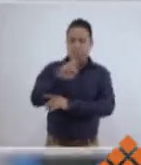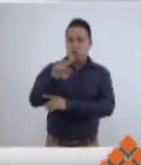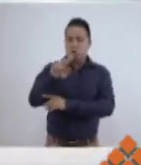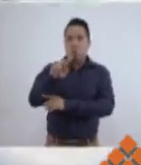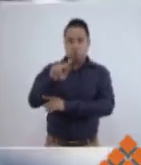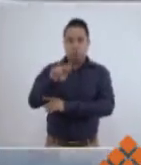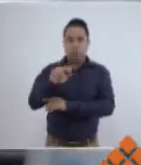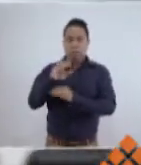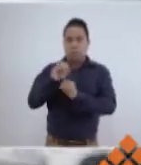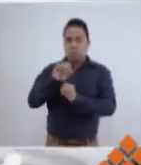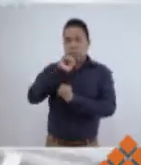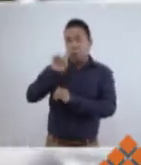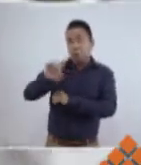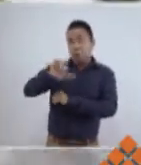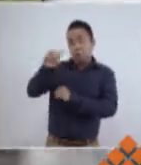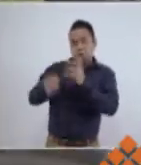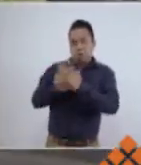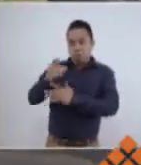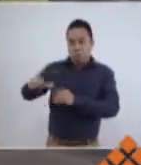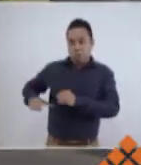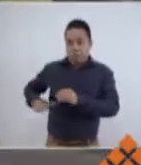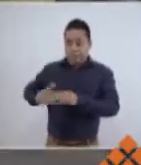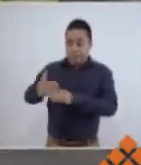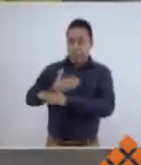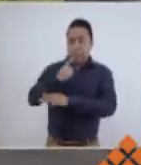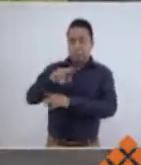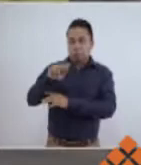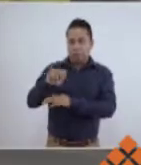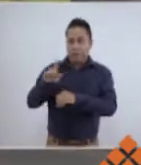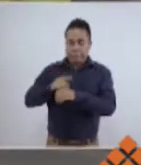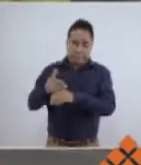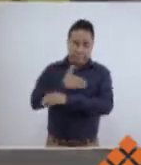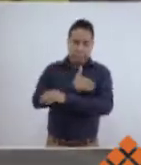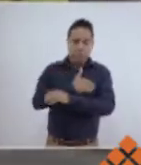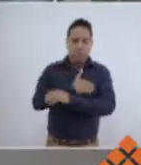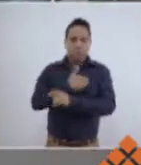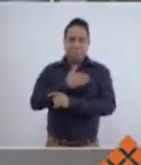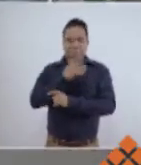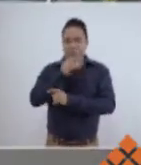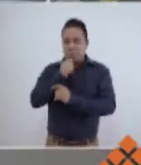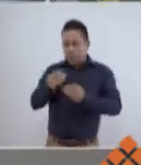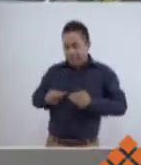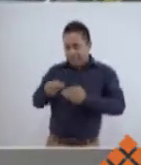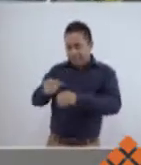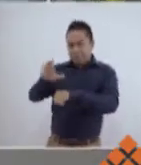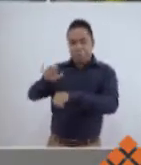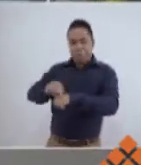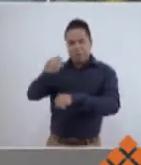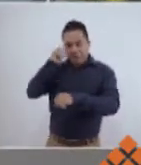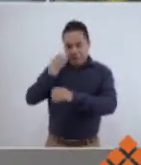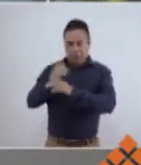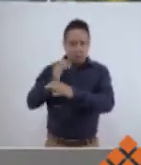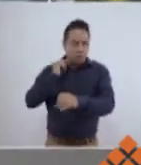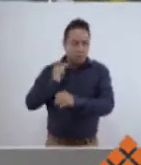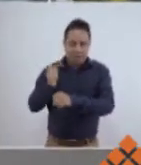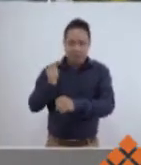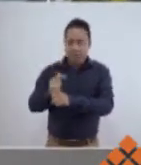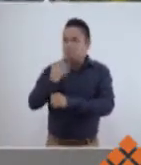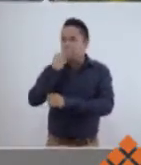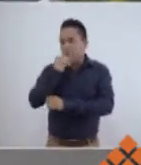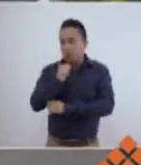termine mi administración y futuras administraciones no se puedan entregar concesiones de transporte.